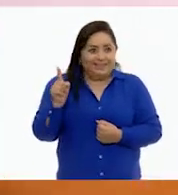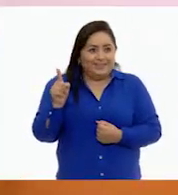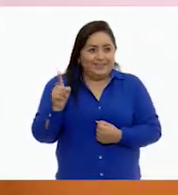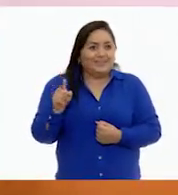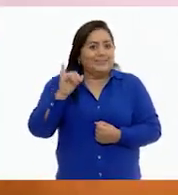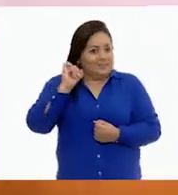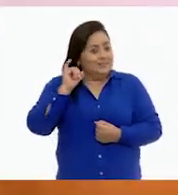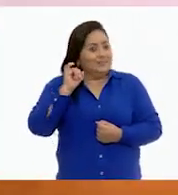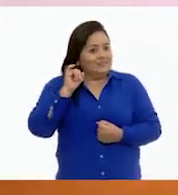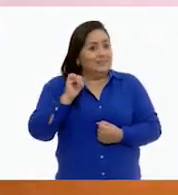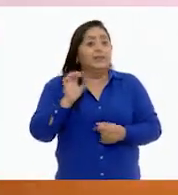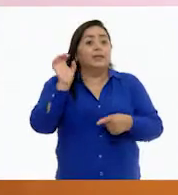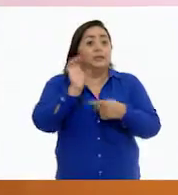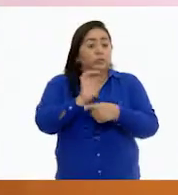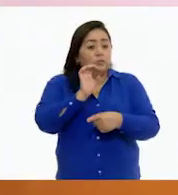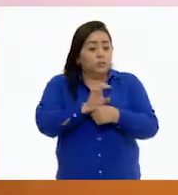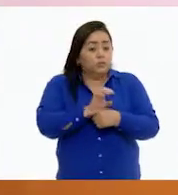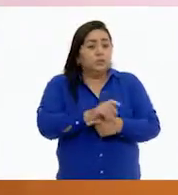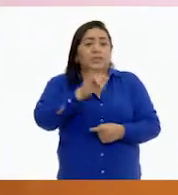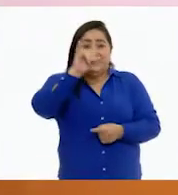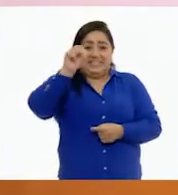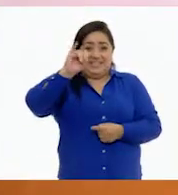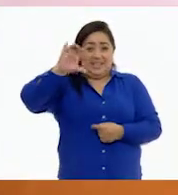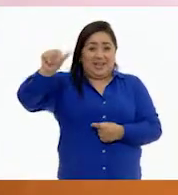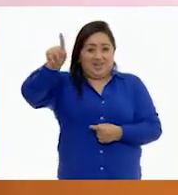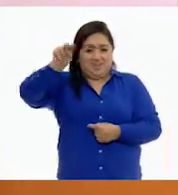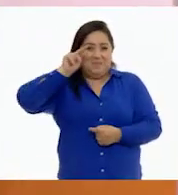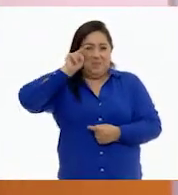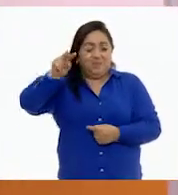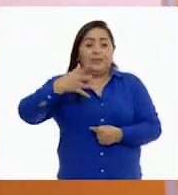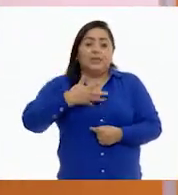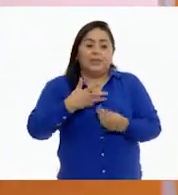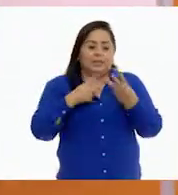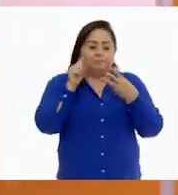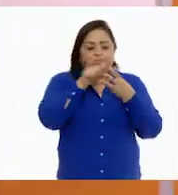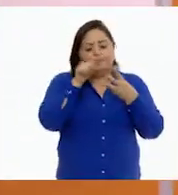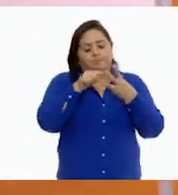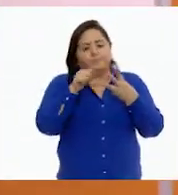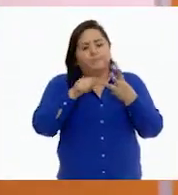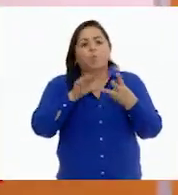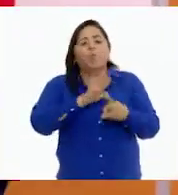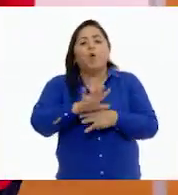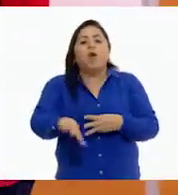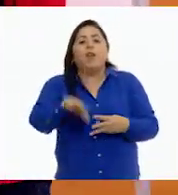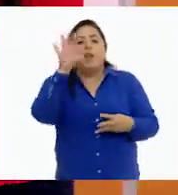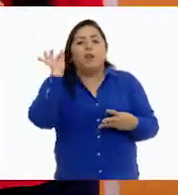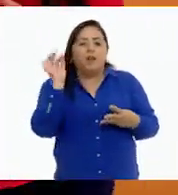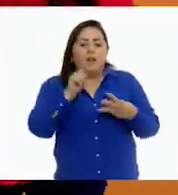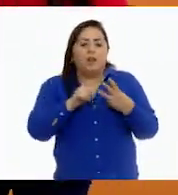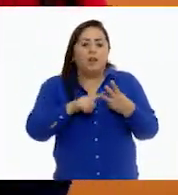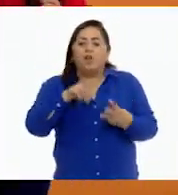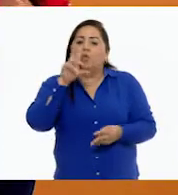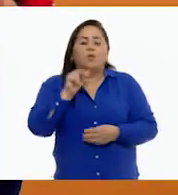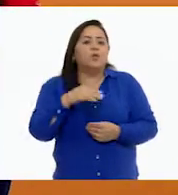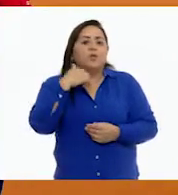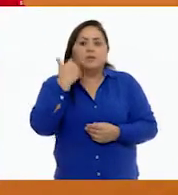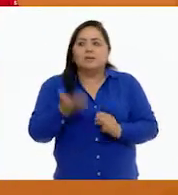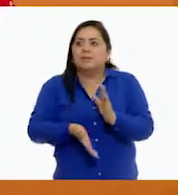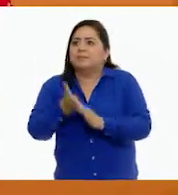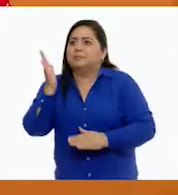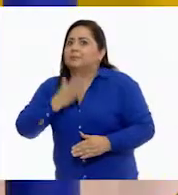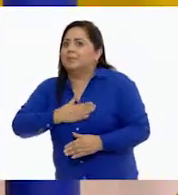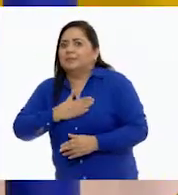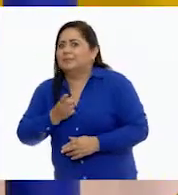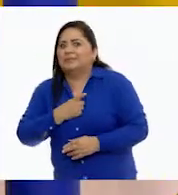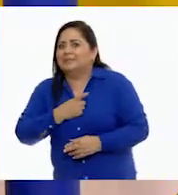¿Sí? Entonces, en Jessica vimos que tenía tres opciones de esta parte, de que no quería ir al baño